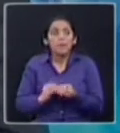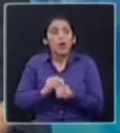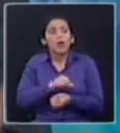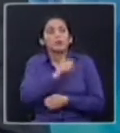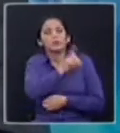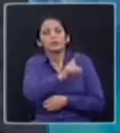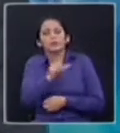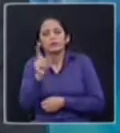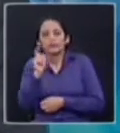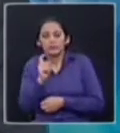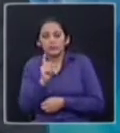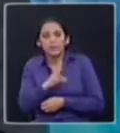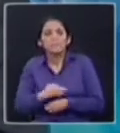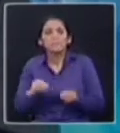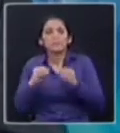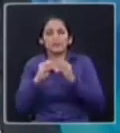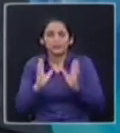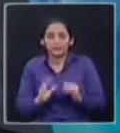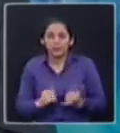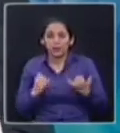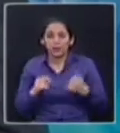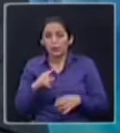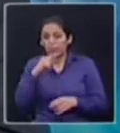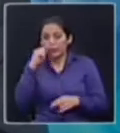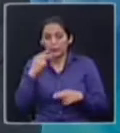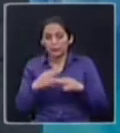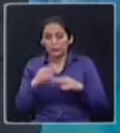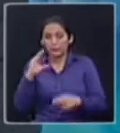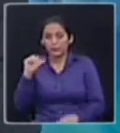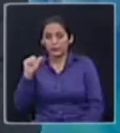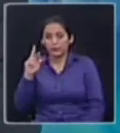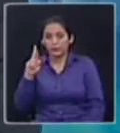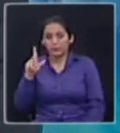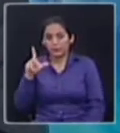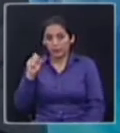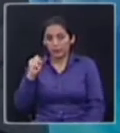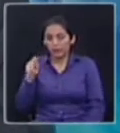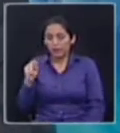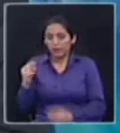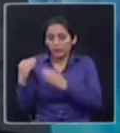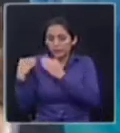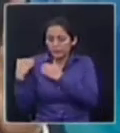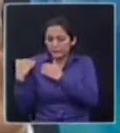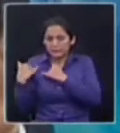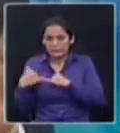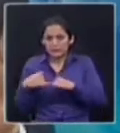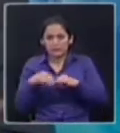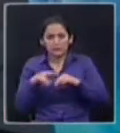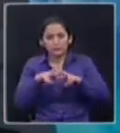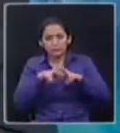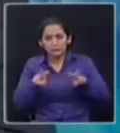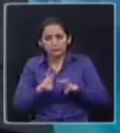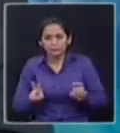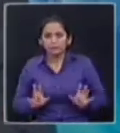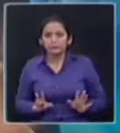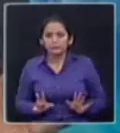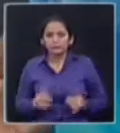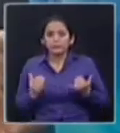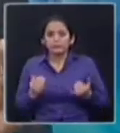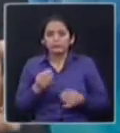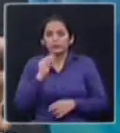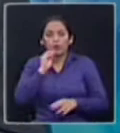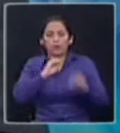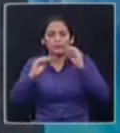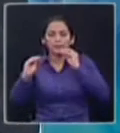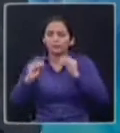en este caso ya a cargo de Carlos Baca, pueda actuar. Y lo hizo. En ese sentido yo quisiera, evidentemente, pedir celeridad a todas las